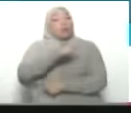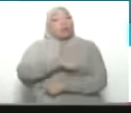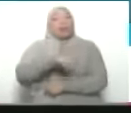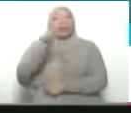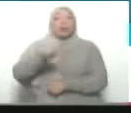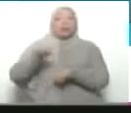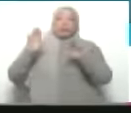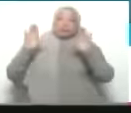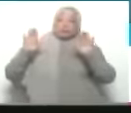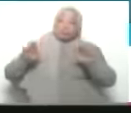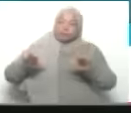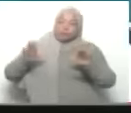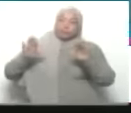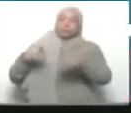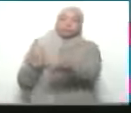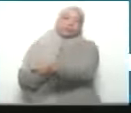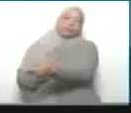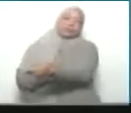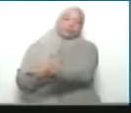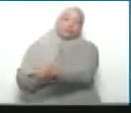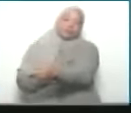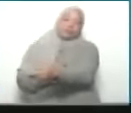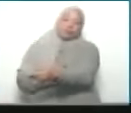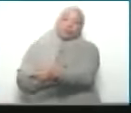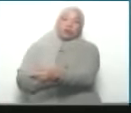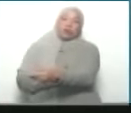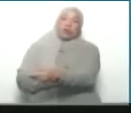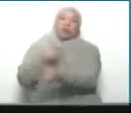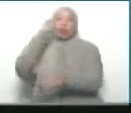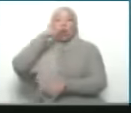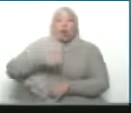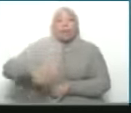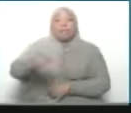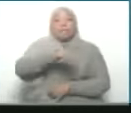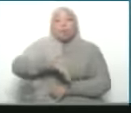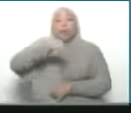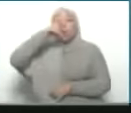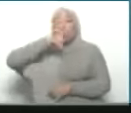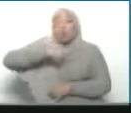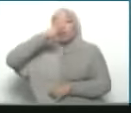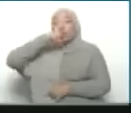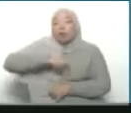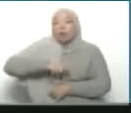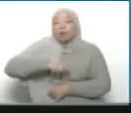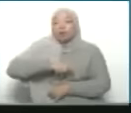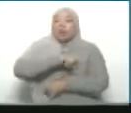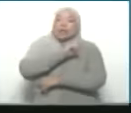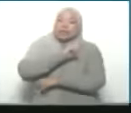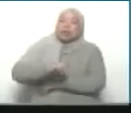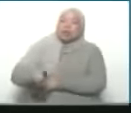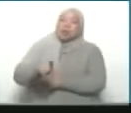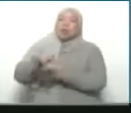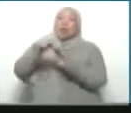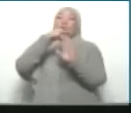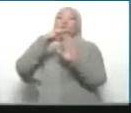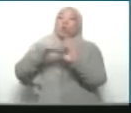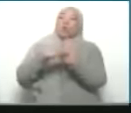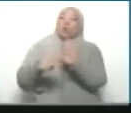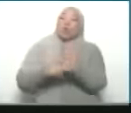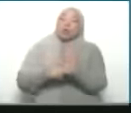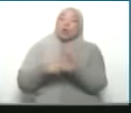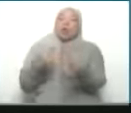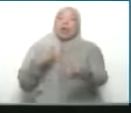musulmanes, mis hermanos musulmanes, le hago un llamado al pueblo judío del mundo, exijamos el cumplimiento